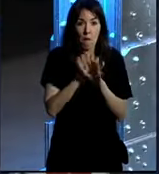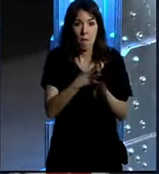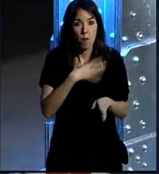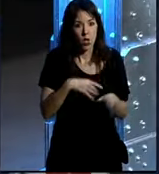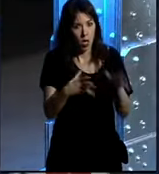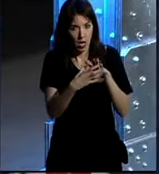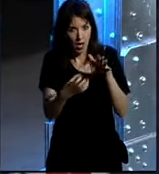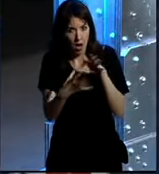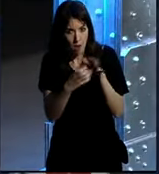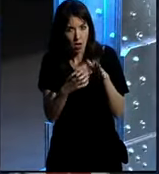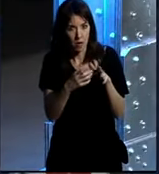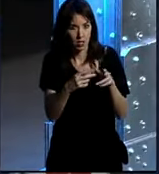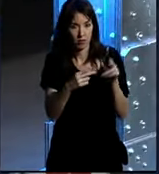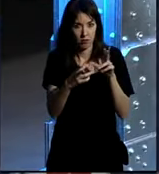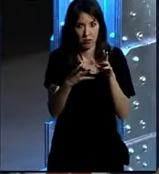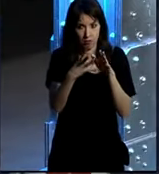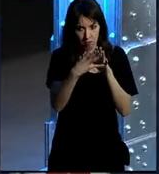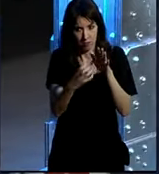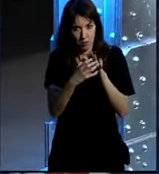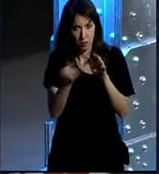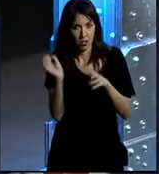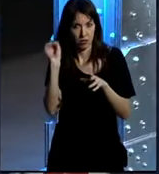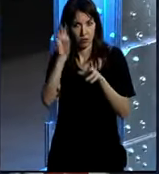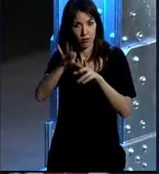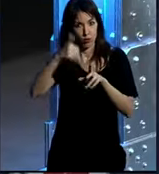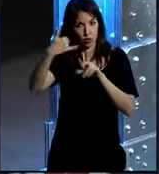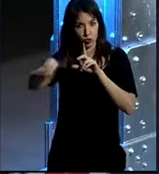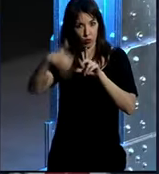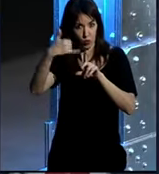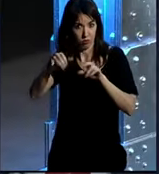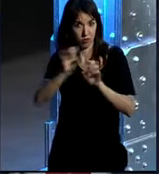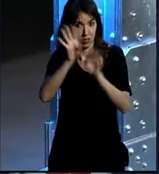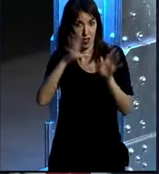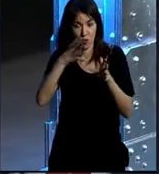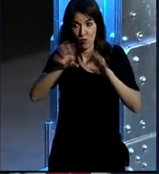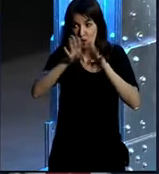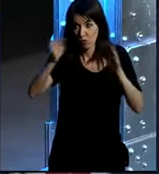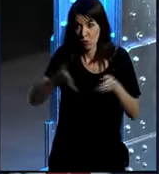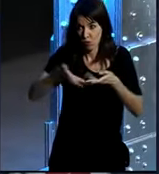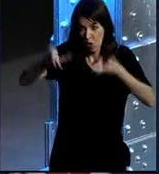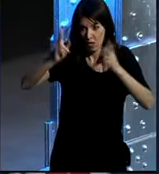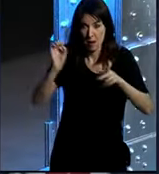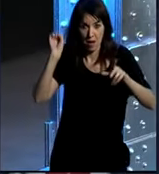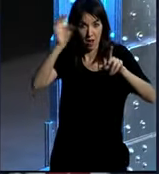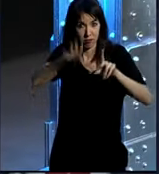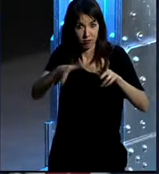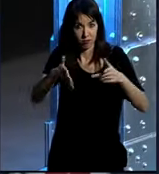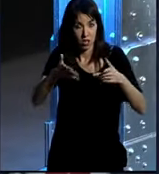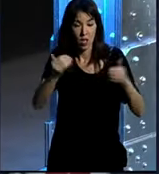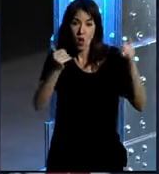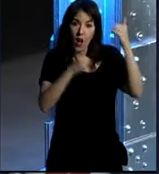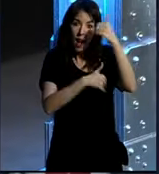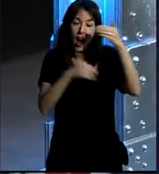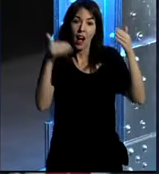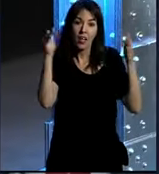grabar y te graban conversaciones y las ponen y las ponen en Youtube evidentemente porque el mundo es libre para hacer eso el dar atención